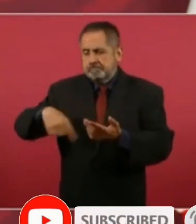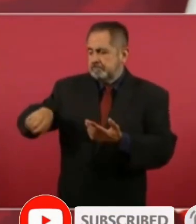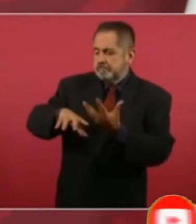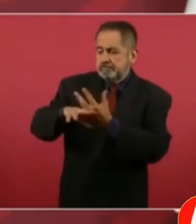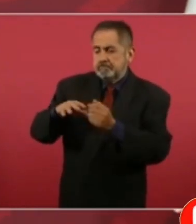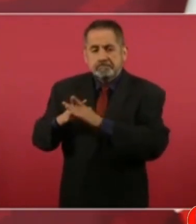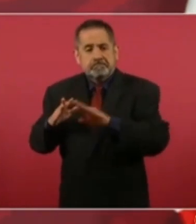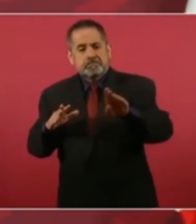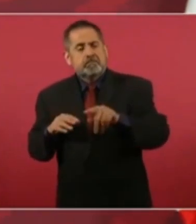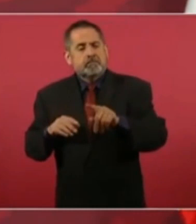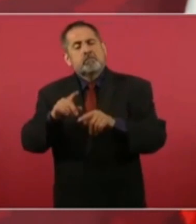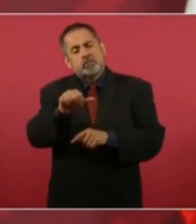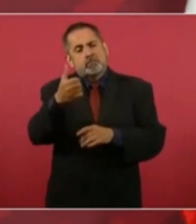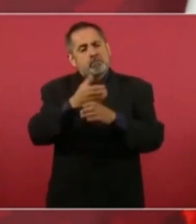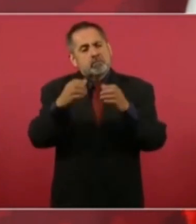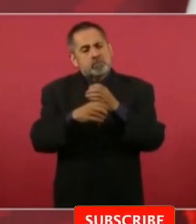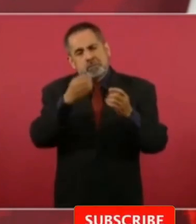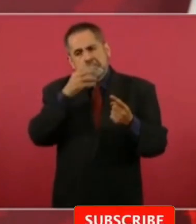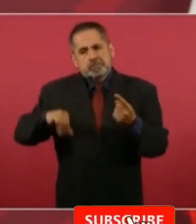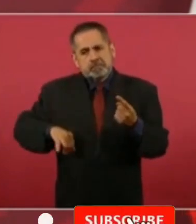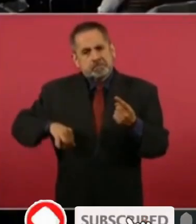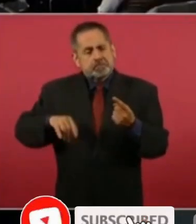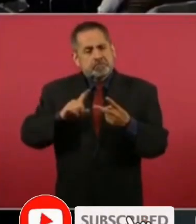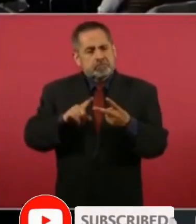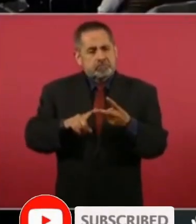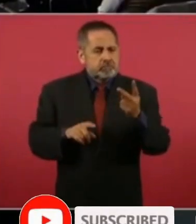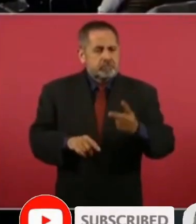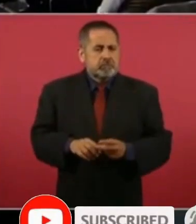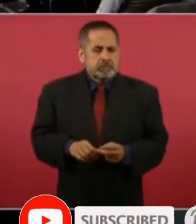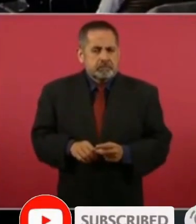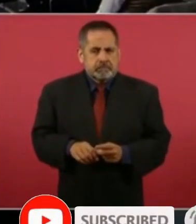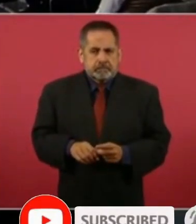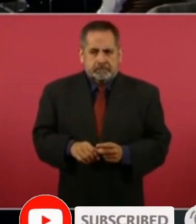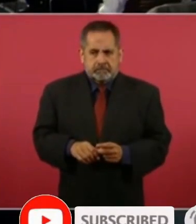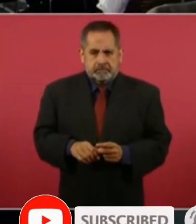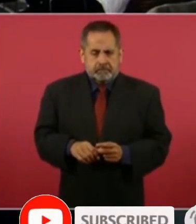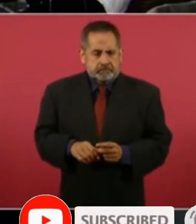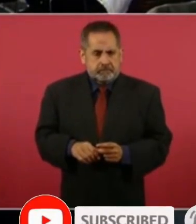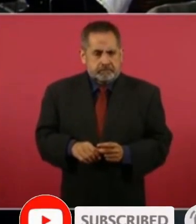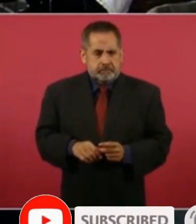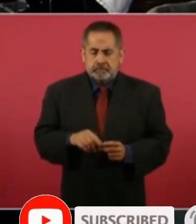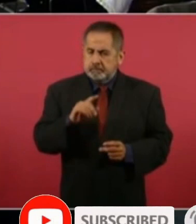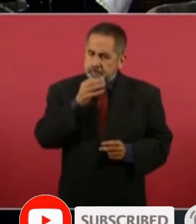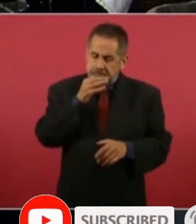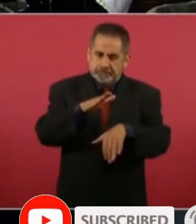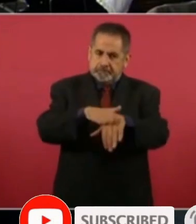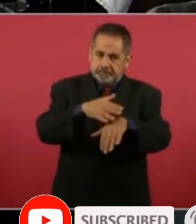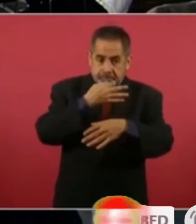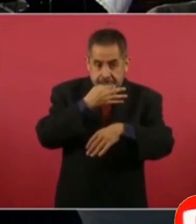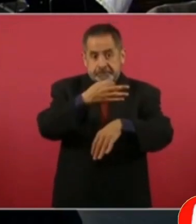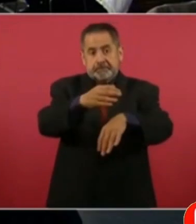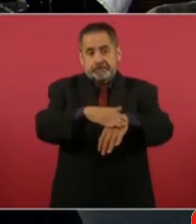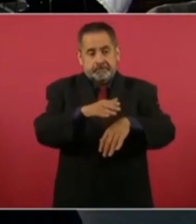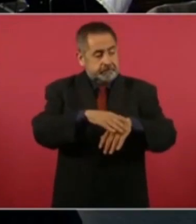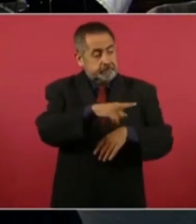fundamental. Otra cuestión que es interesante y que de una vez se los adelanto a los